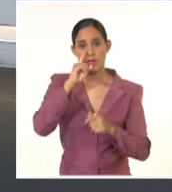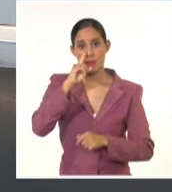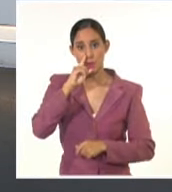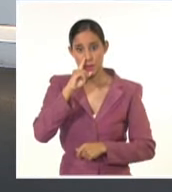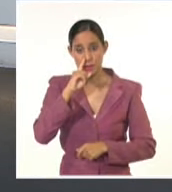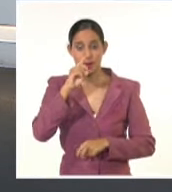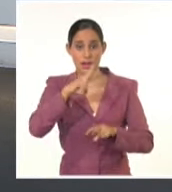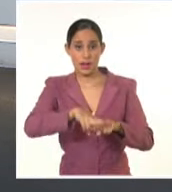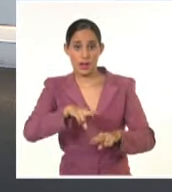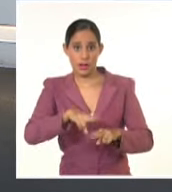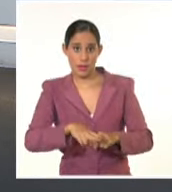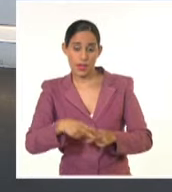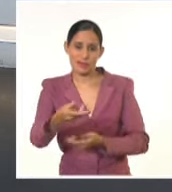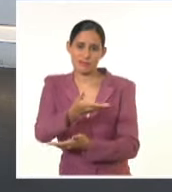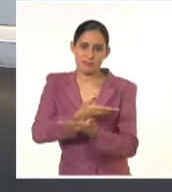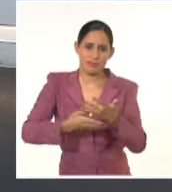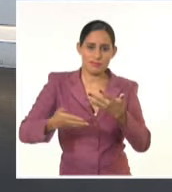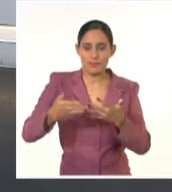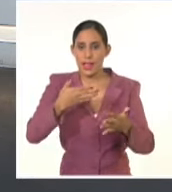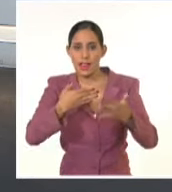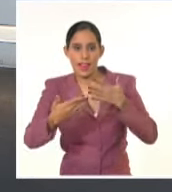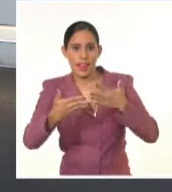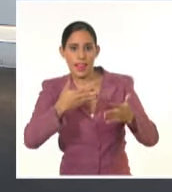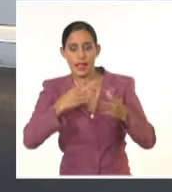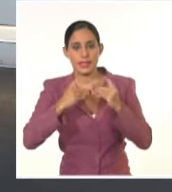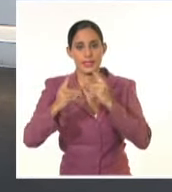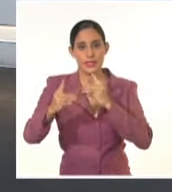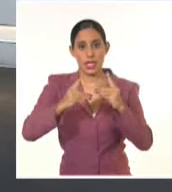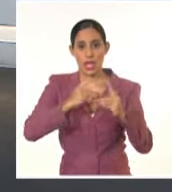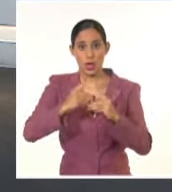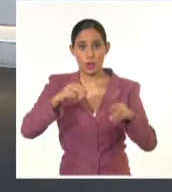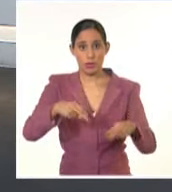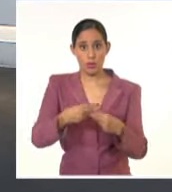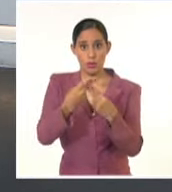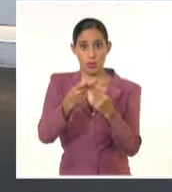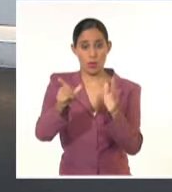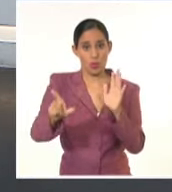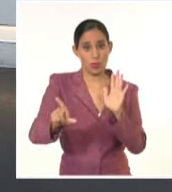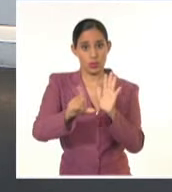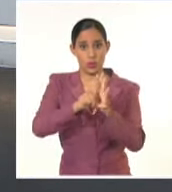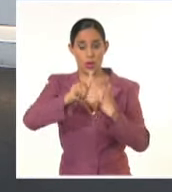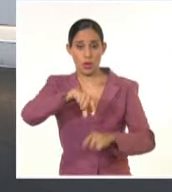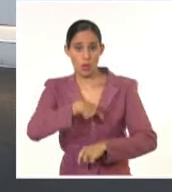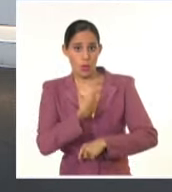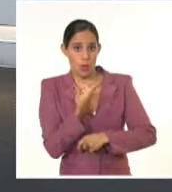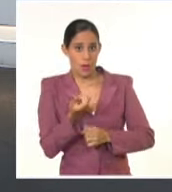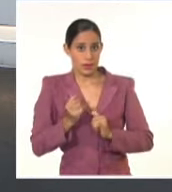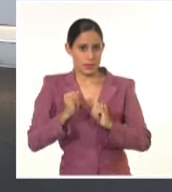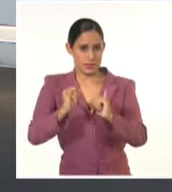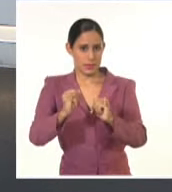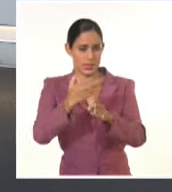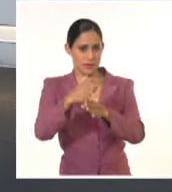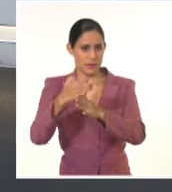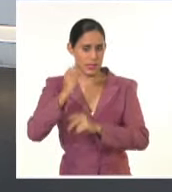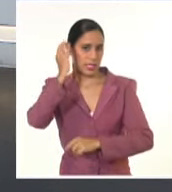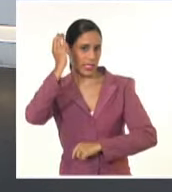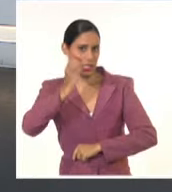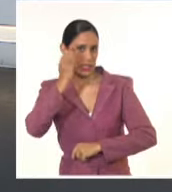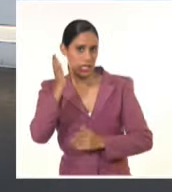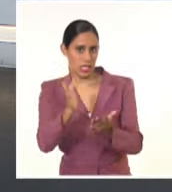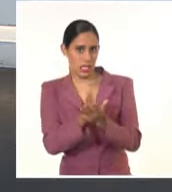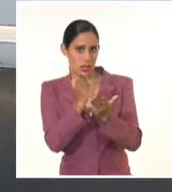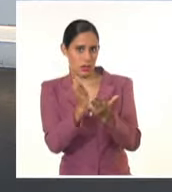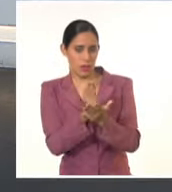entre creadores a fin de preservar la identidad cubana. A propósito, escuchemos los criterios de la escritora Laidy